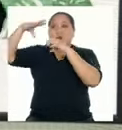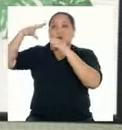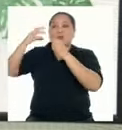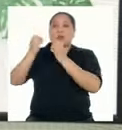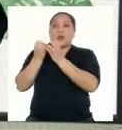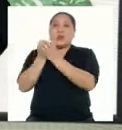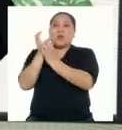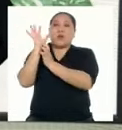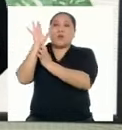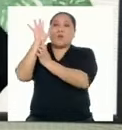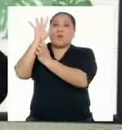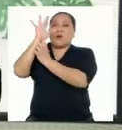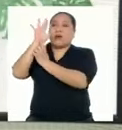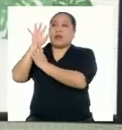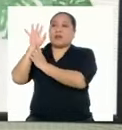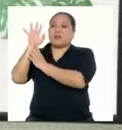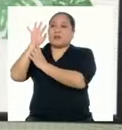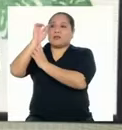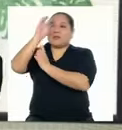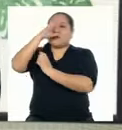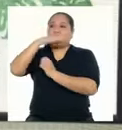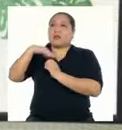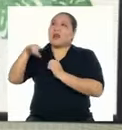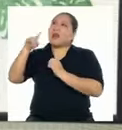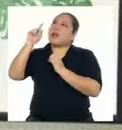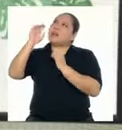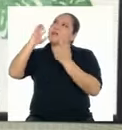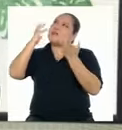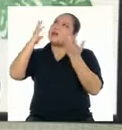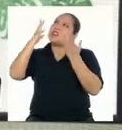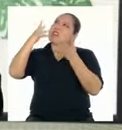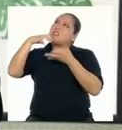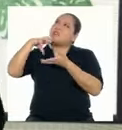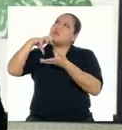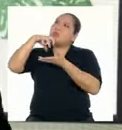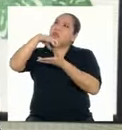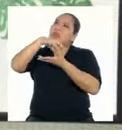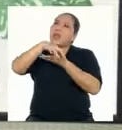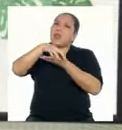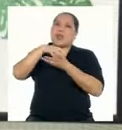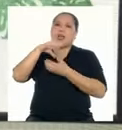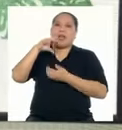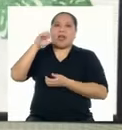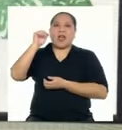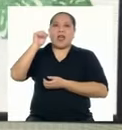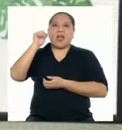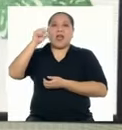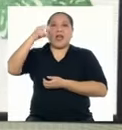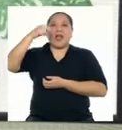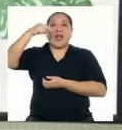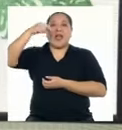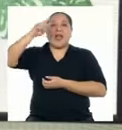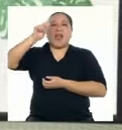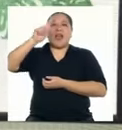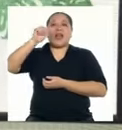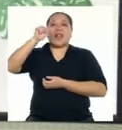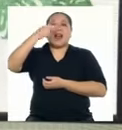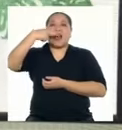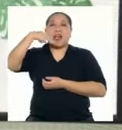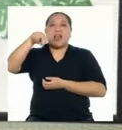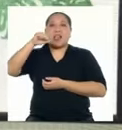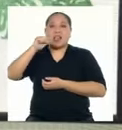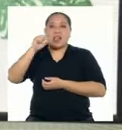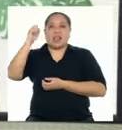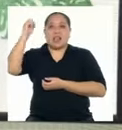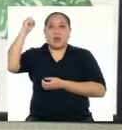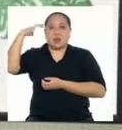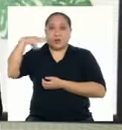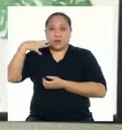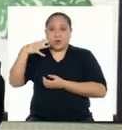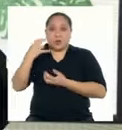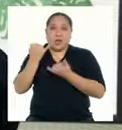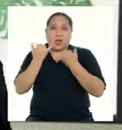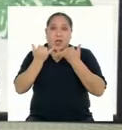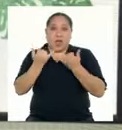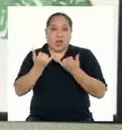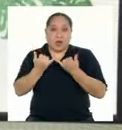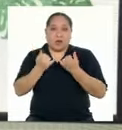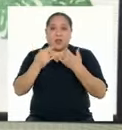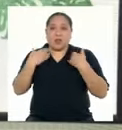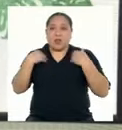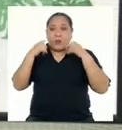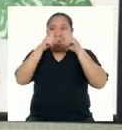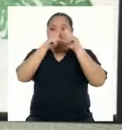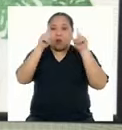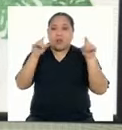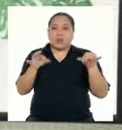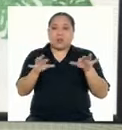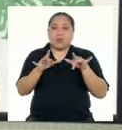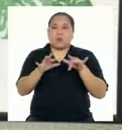los candelabros en muchos brazos Y alguien dijo, se parece a una araña Y empezó a llamarse araña de luz Aún ahora, tenemos